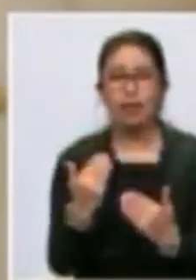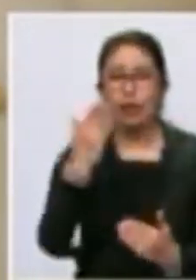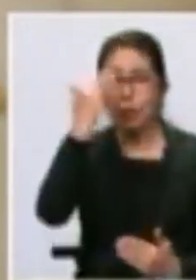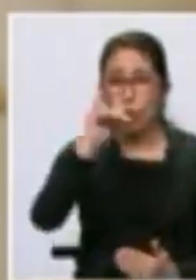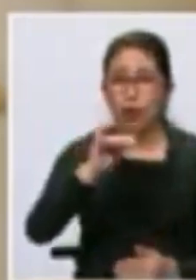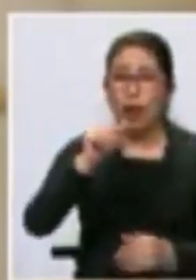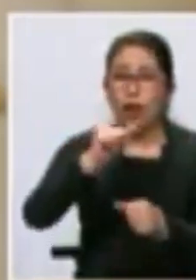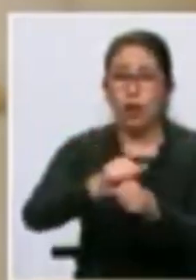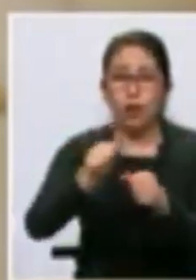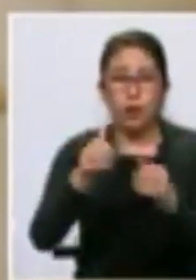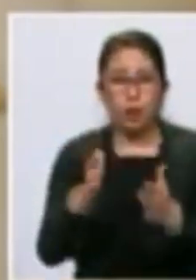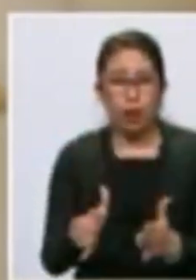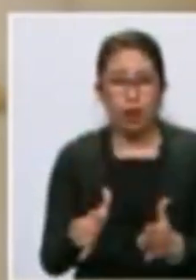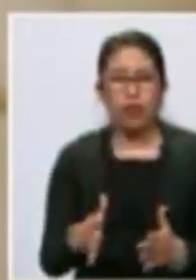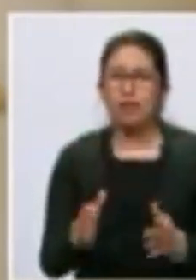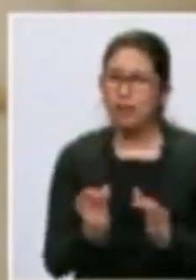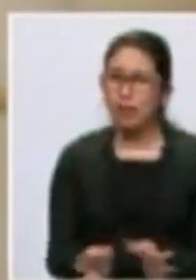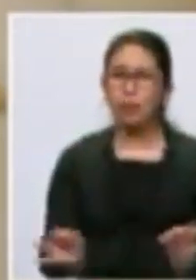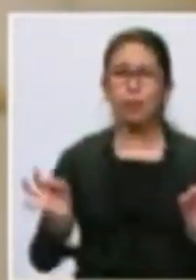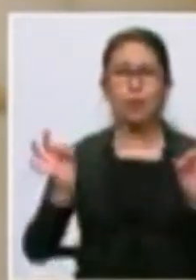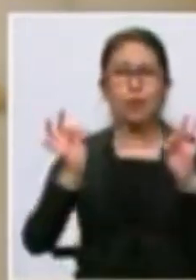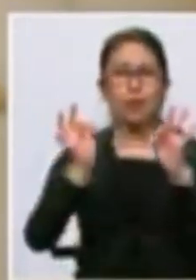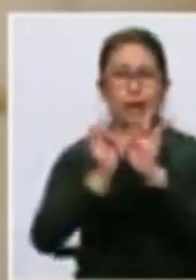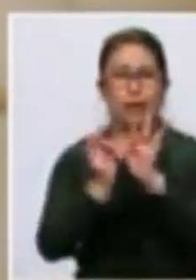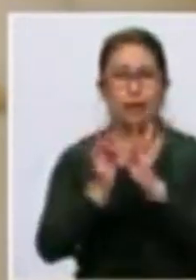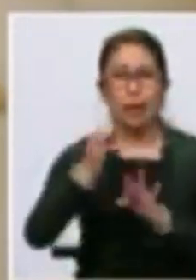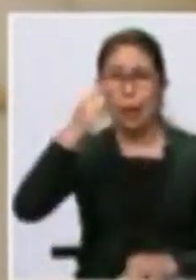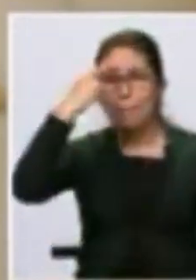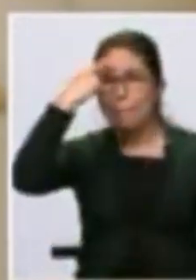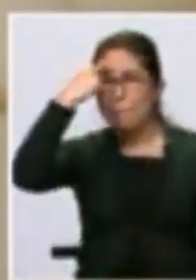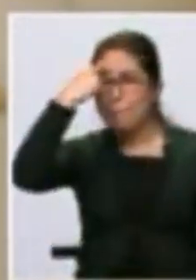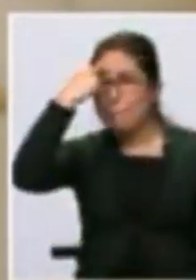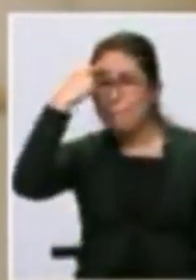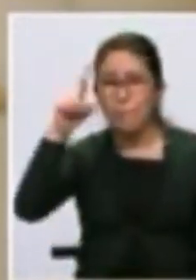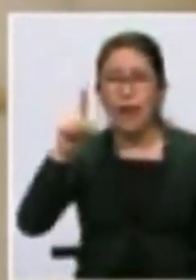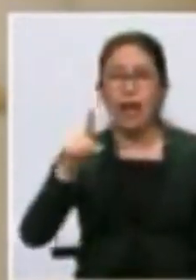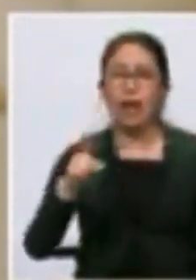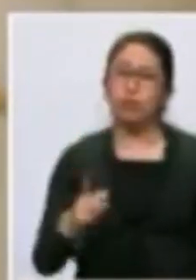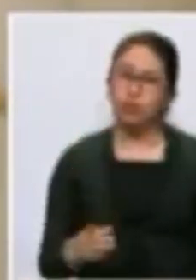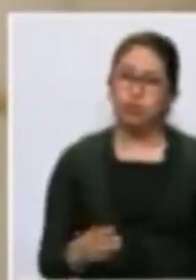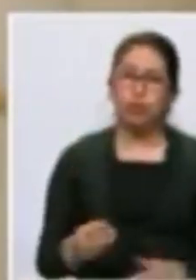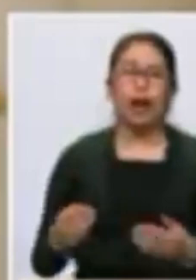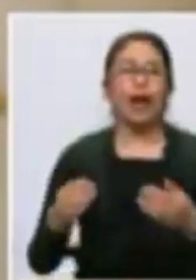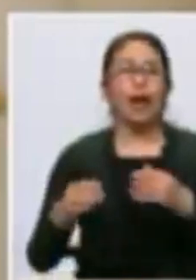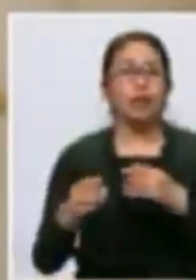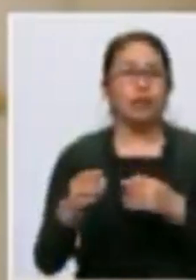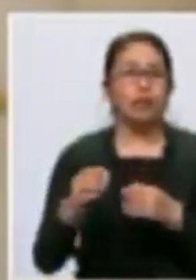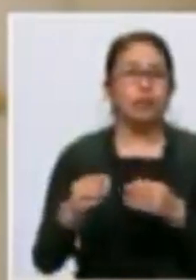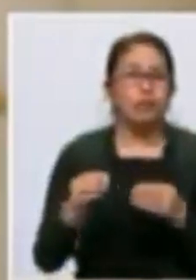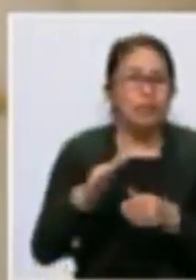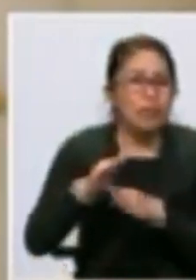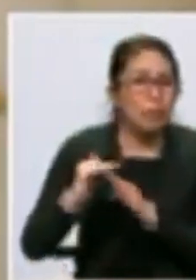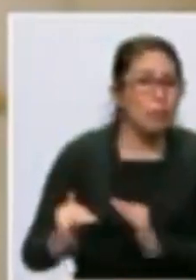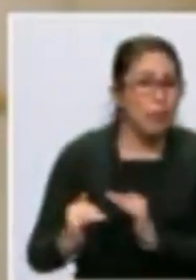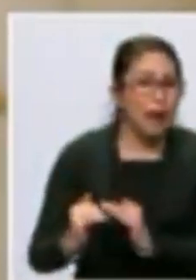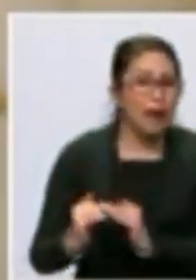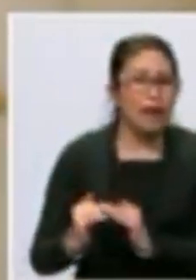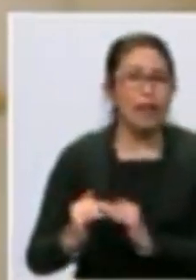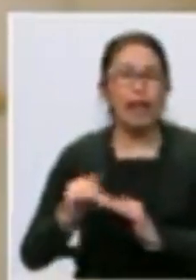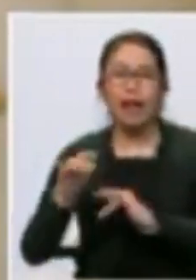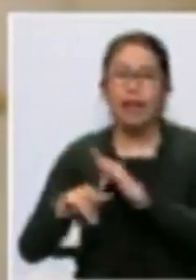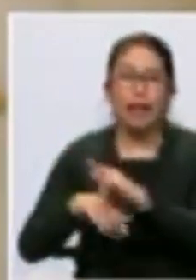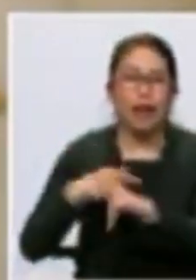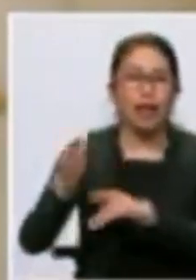obrero fue clave para condenar el fraude electoral del pasado octubre. Y así fue clave para iniciar la transición